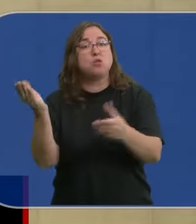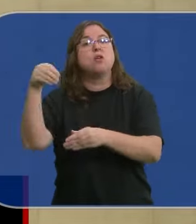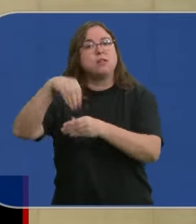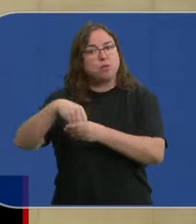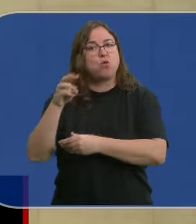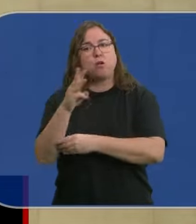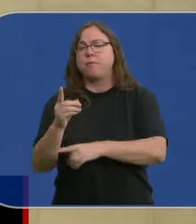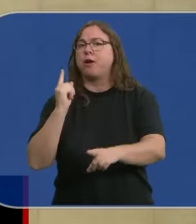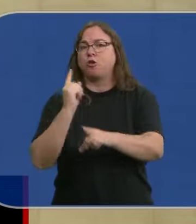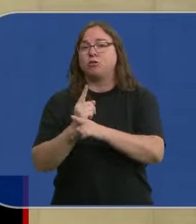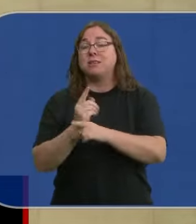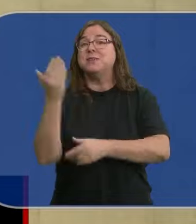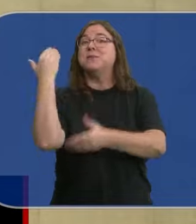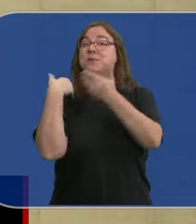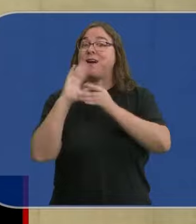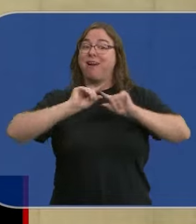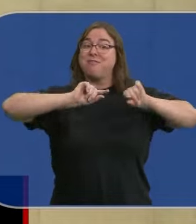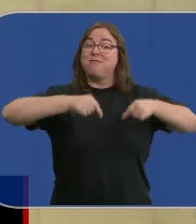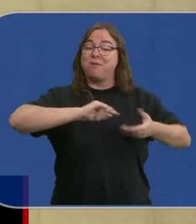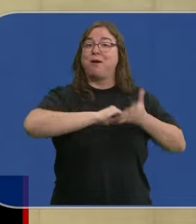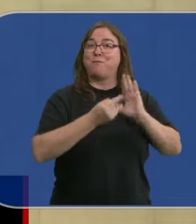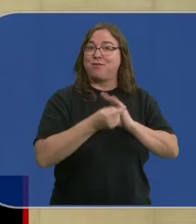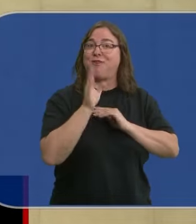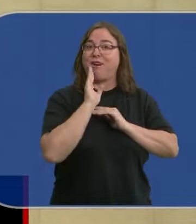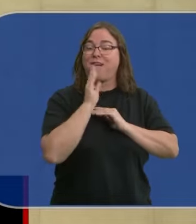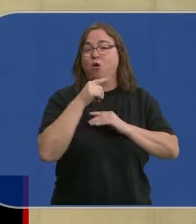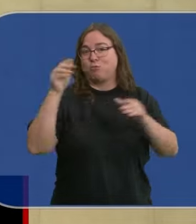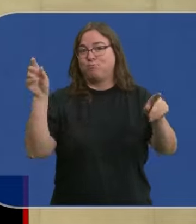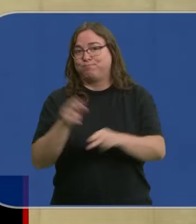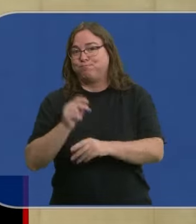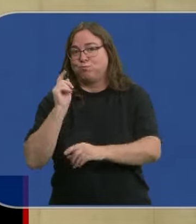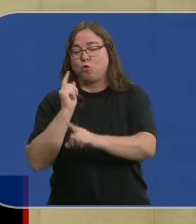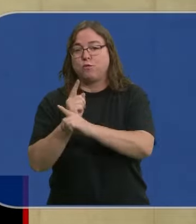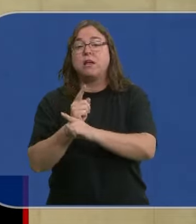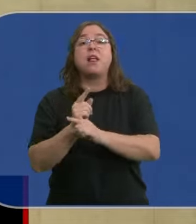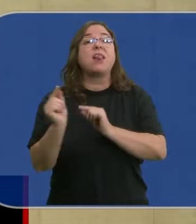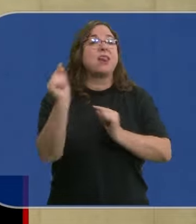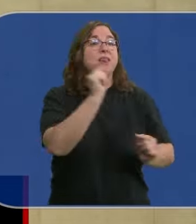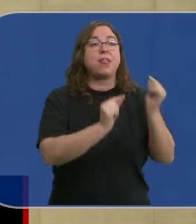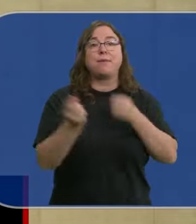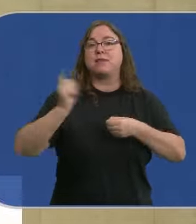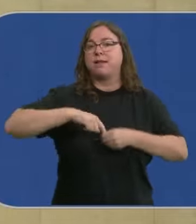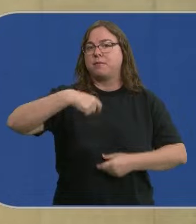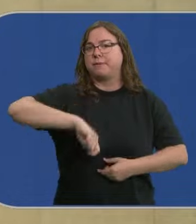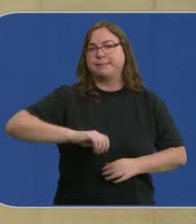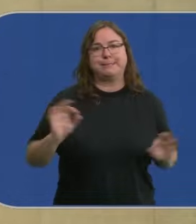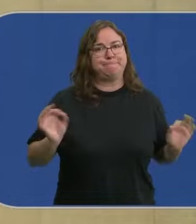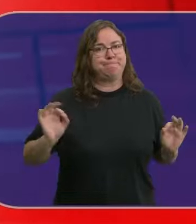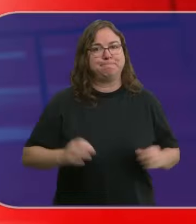entre ellos. El Partido Popular, que en su día firmó este proyecto de ley en su debate, no ha estado el presidente de la Junta.